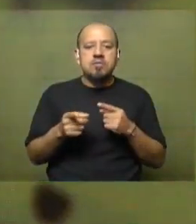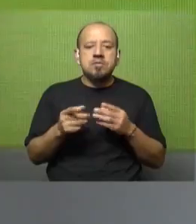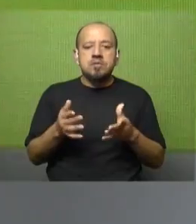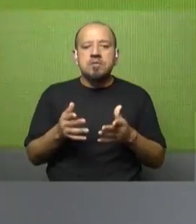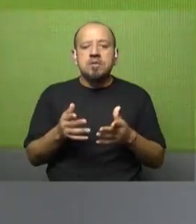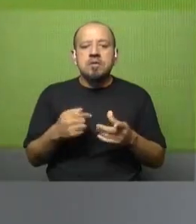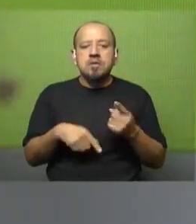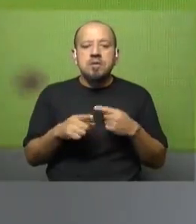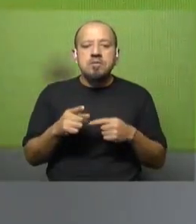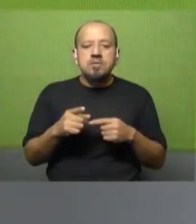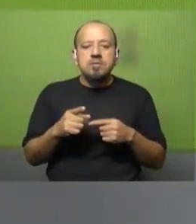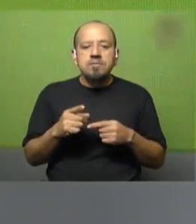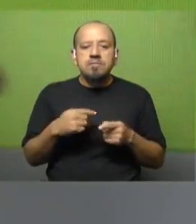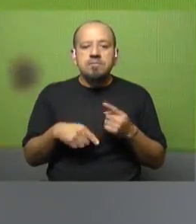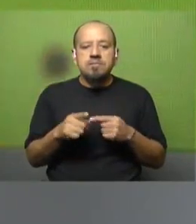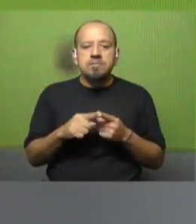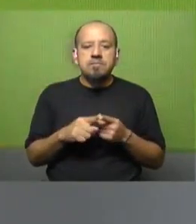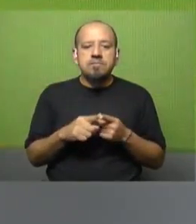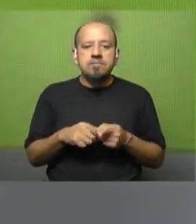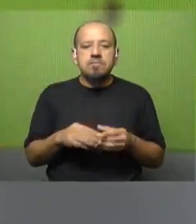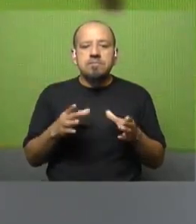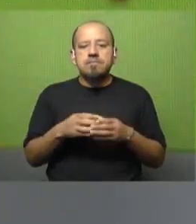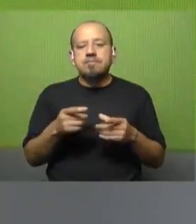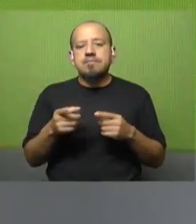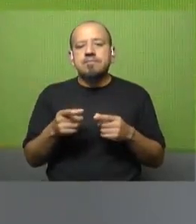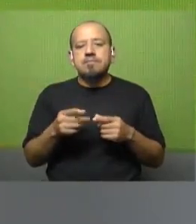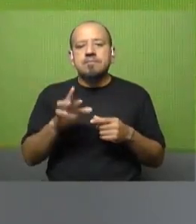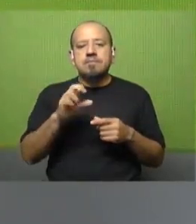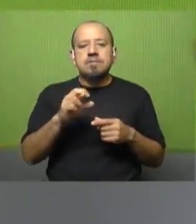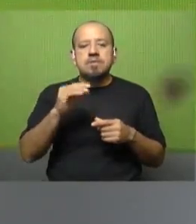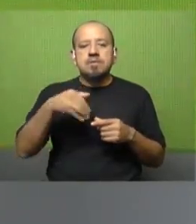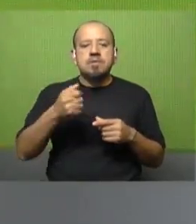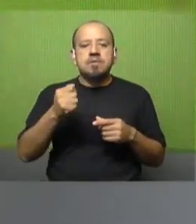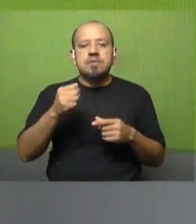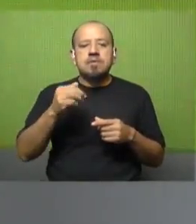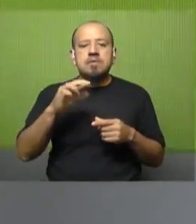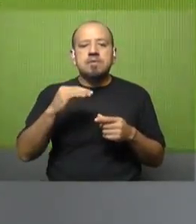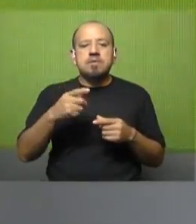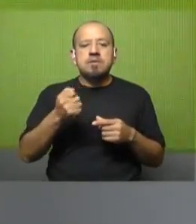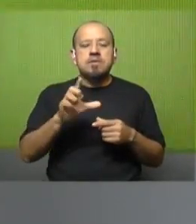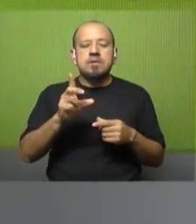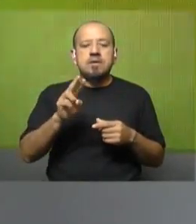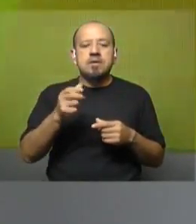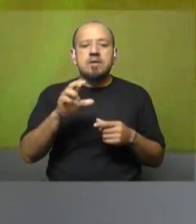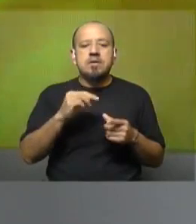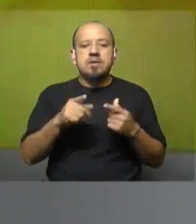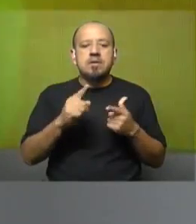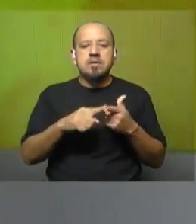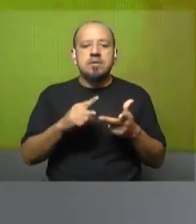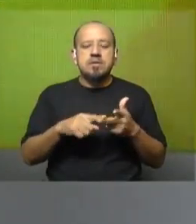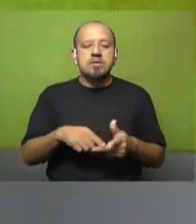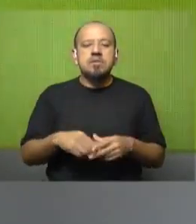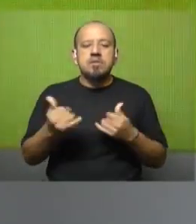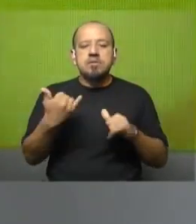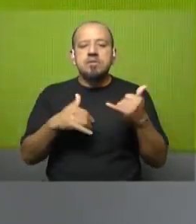olvidar de algunos y no es justo. Nos vamos a olvidar de algunos y al equipo de rodaje también, a Rodrigo, a Marcelo, a Álvaro, que nos acompañan en todos los informes.